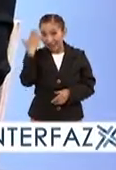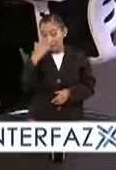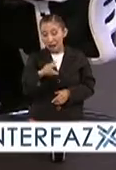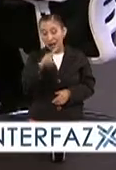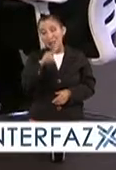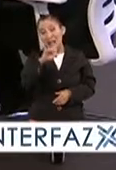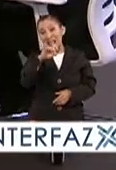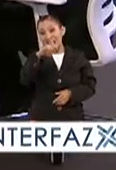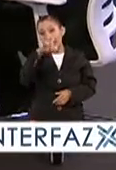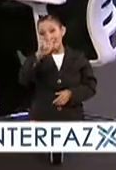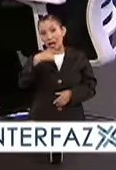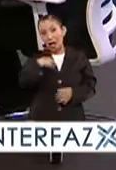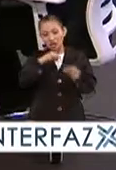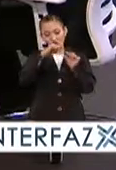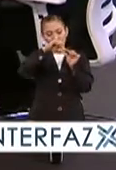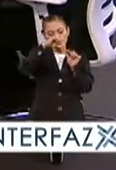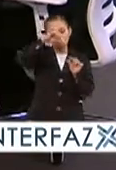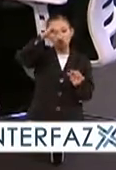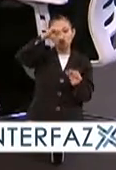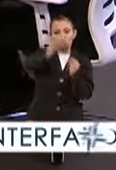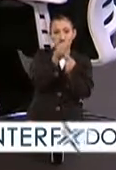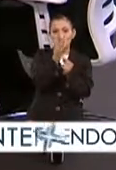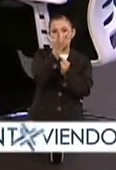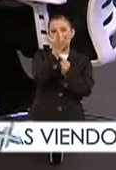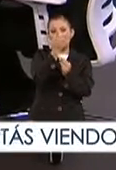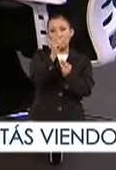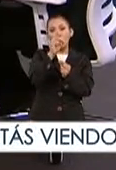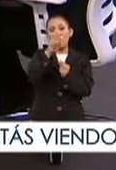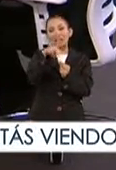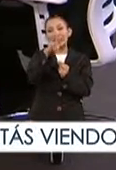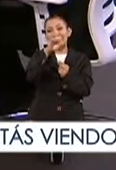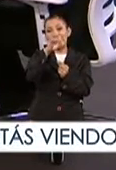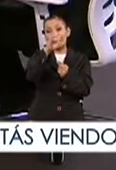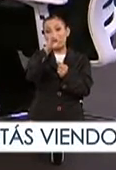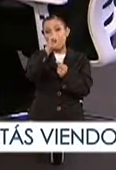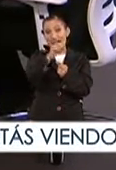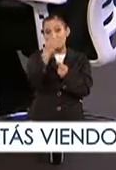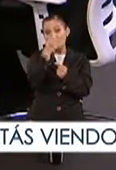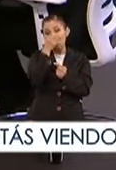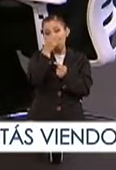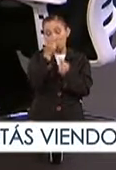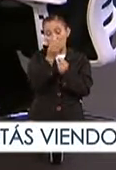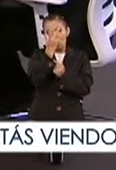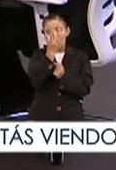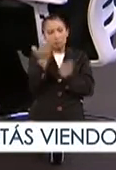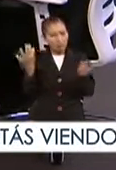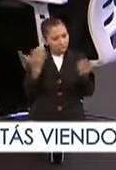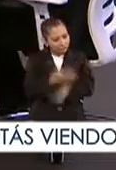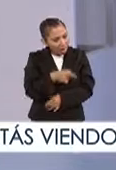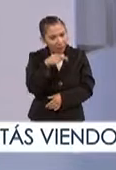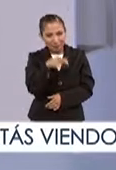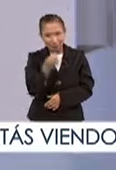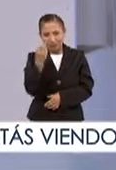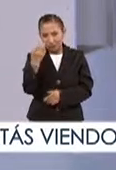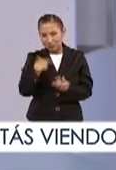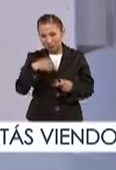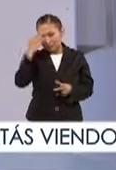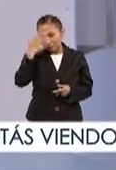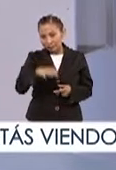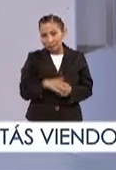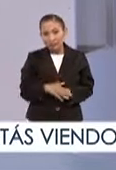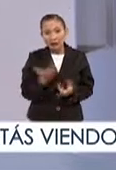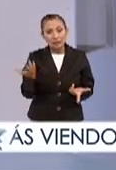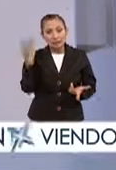que la vainilla en principio es una orquídea. Claro, eso, digamos, no mucha gente lo sabe.